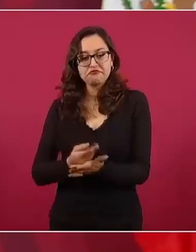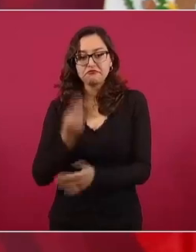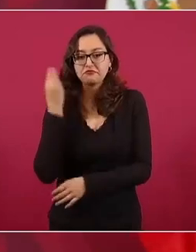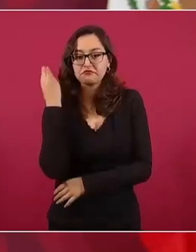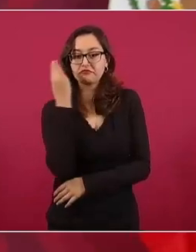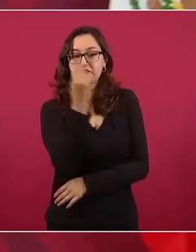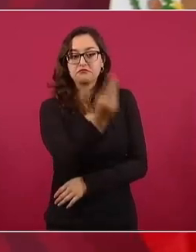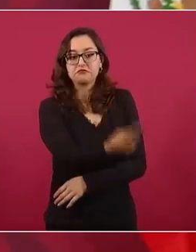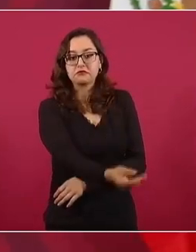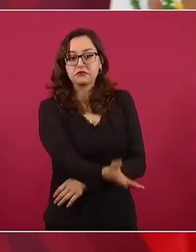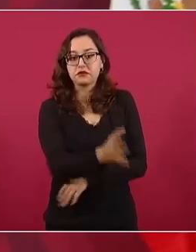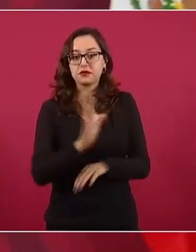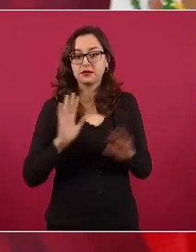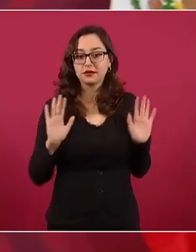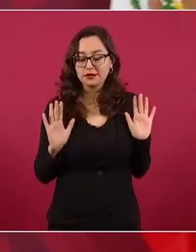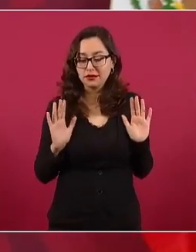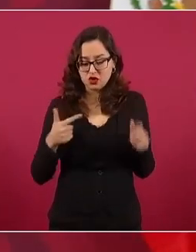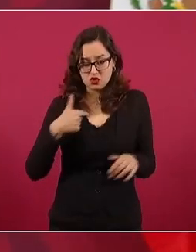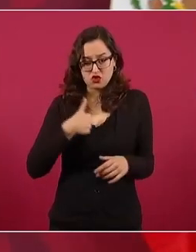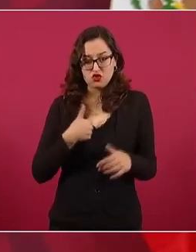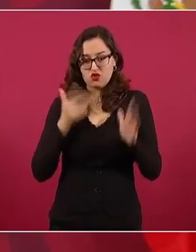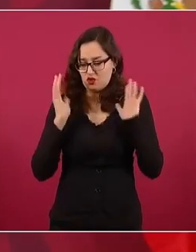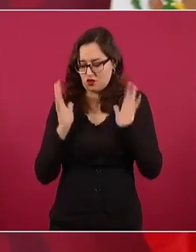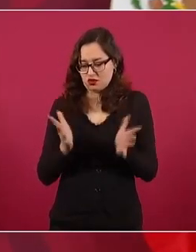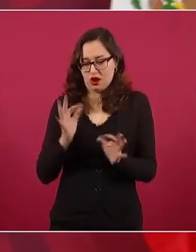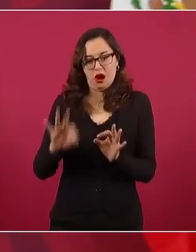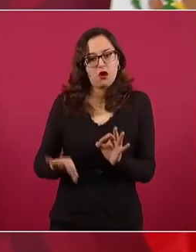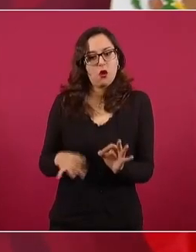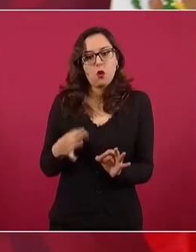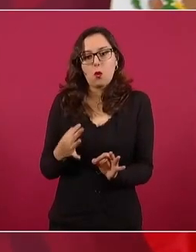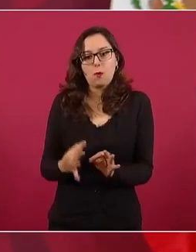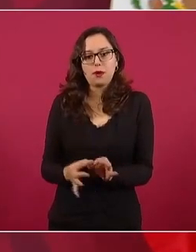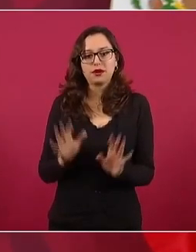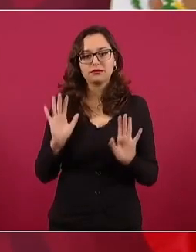Les decía yo que pasé por las lomas